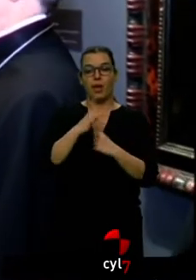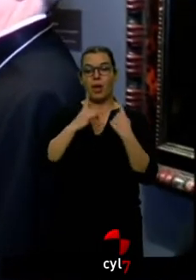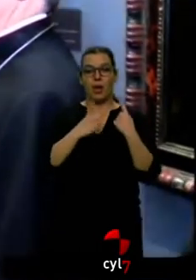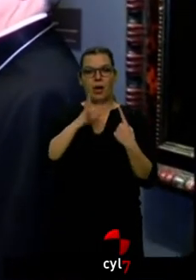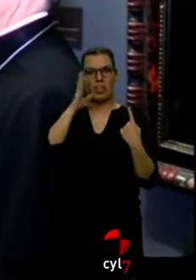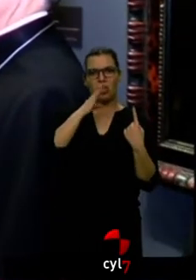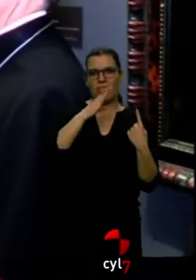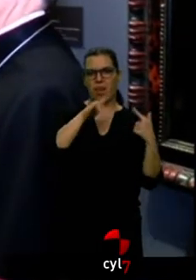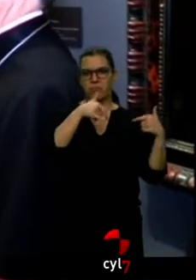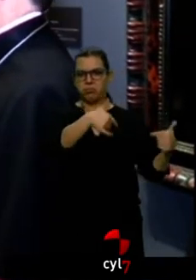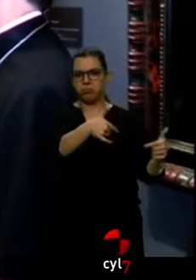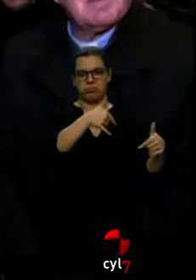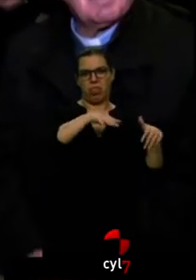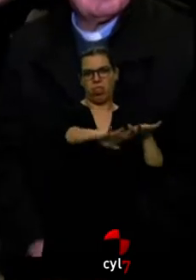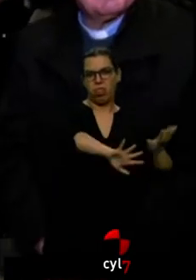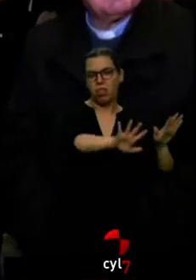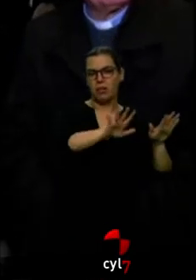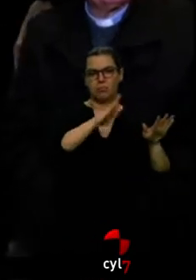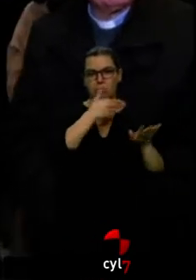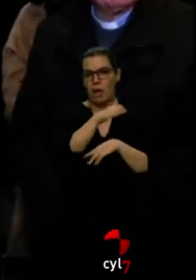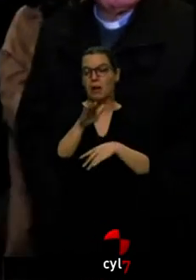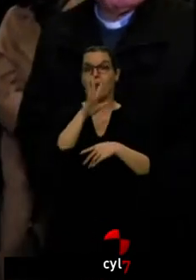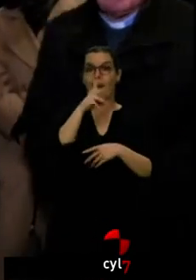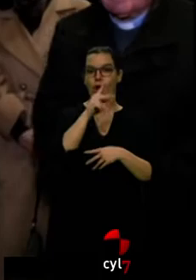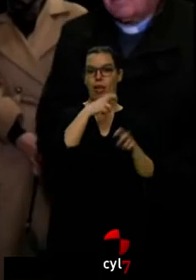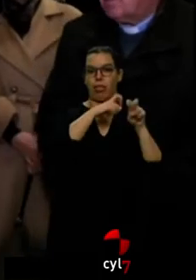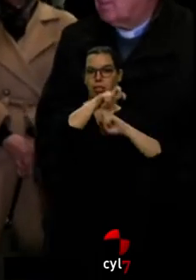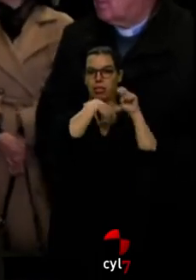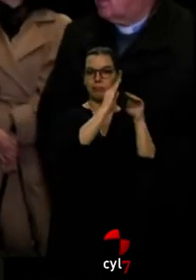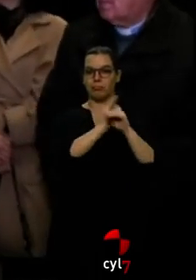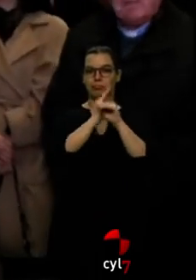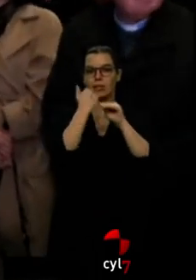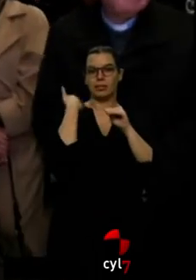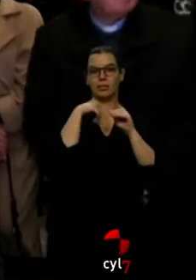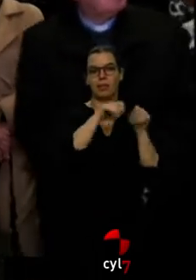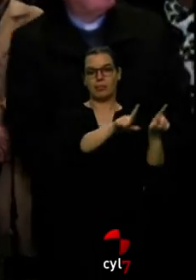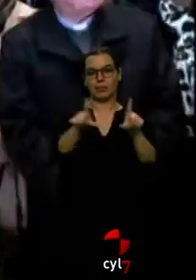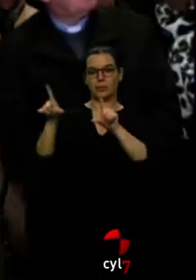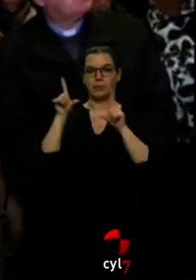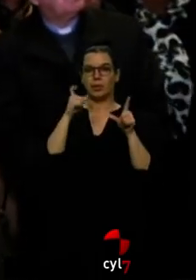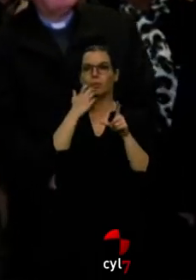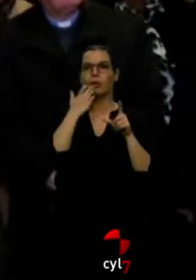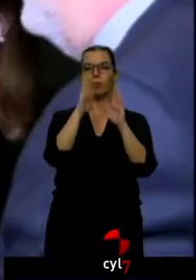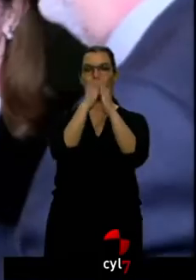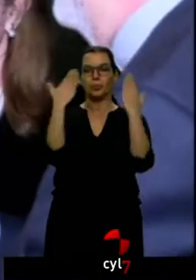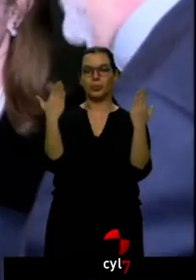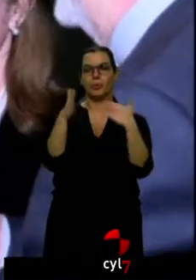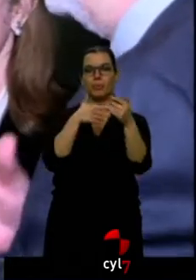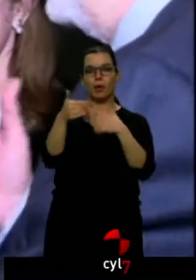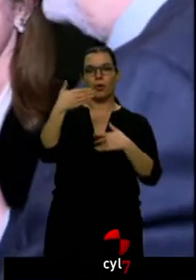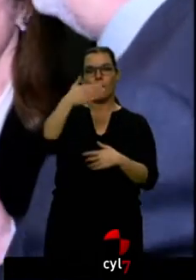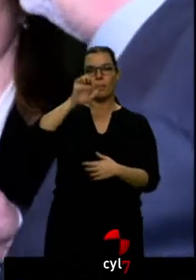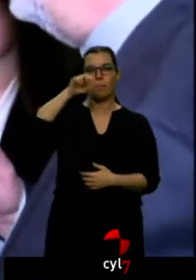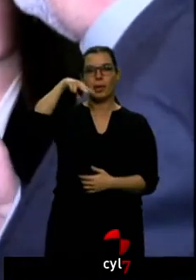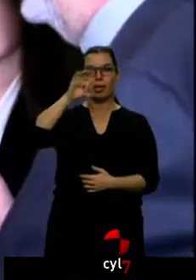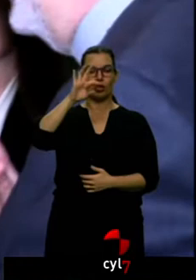estado. Ahora se exponen 40 obras, entre ellas un tríptico del descendimiento de Ambrosius Benson, una joya del